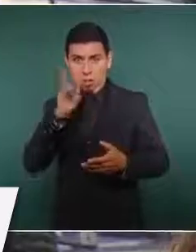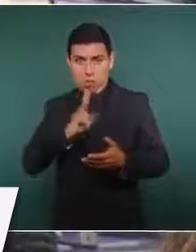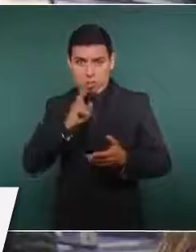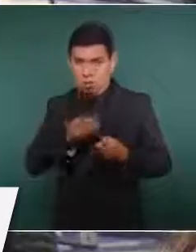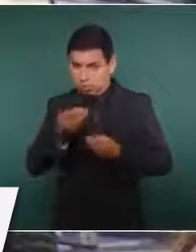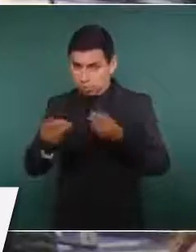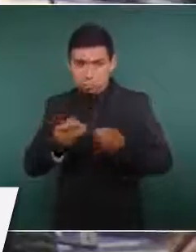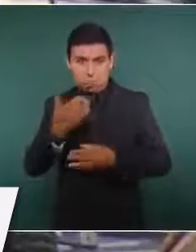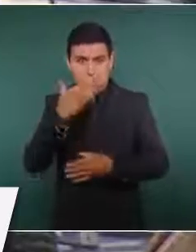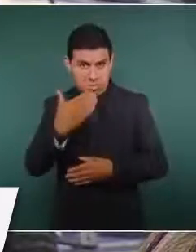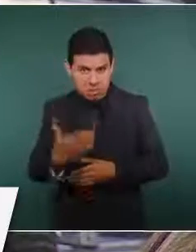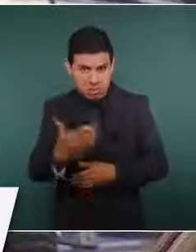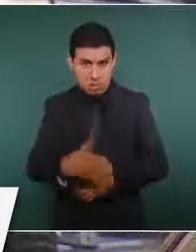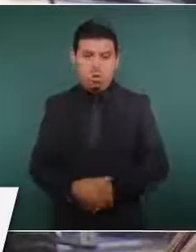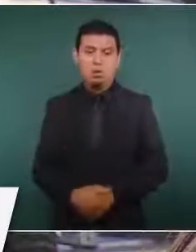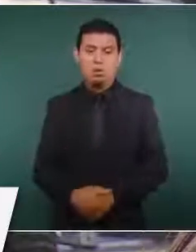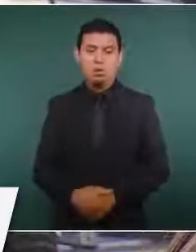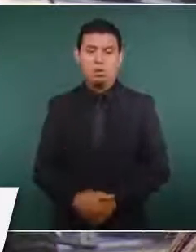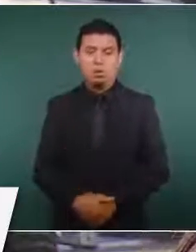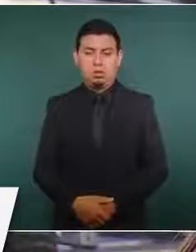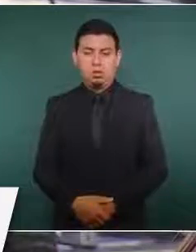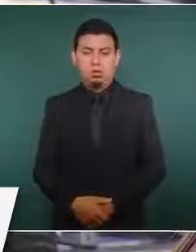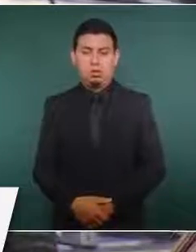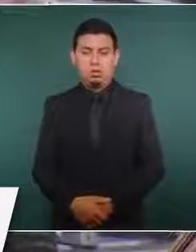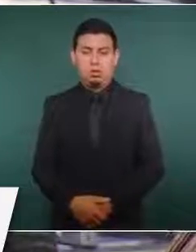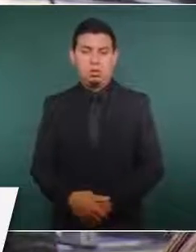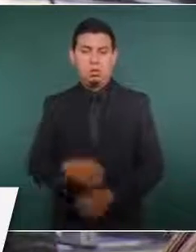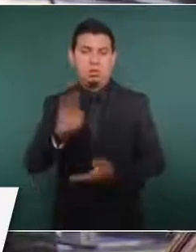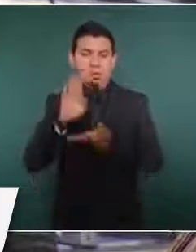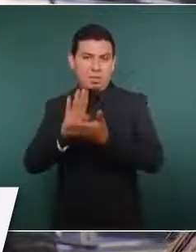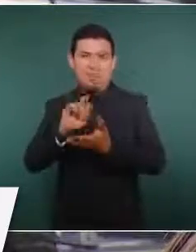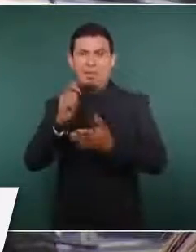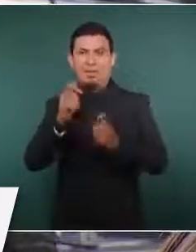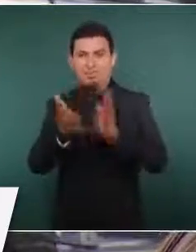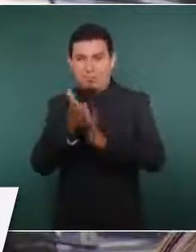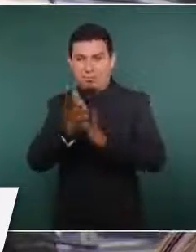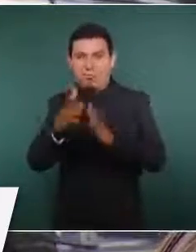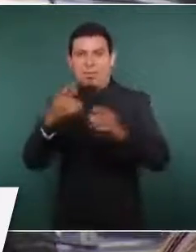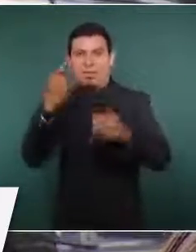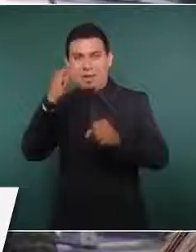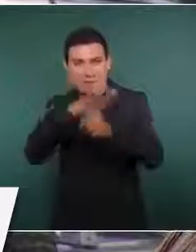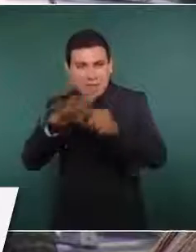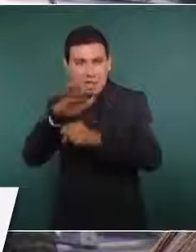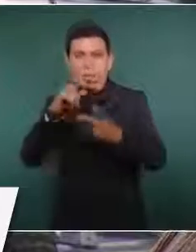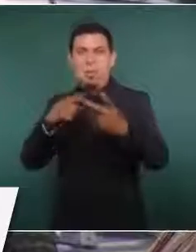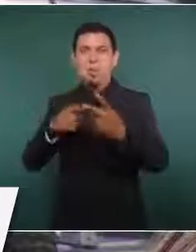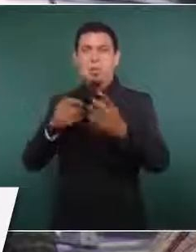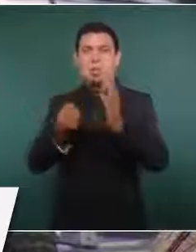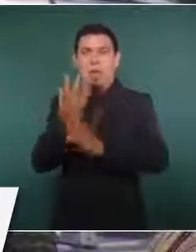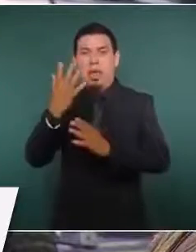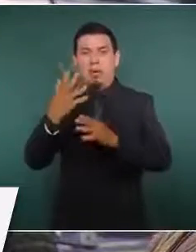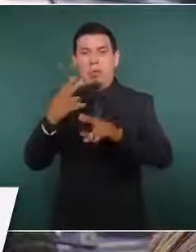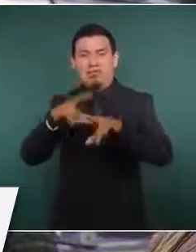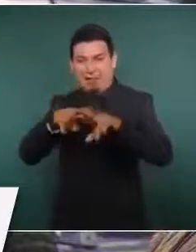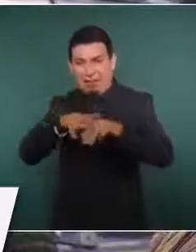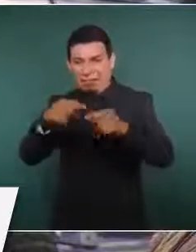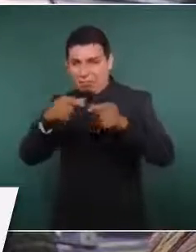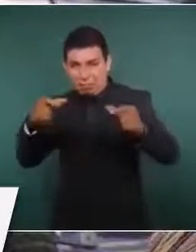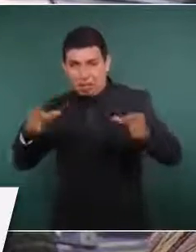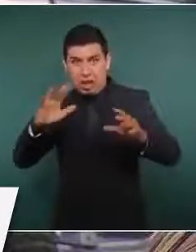el canal interoceánico, las supercarreteras, la pavimentación de